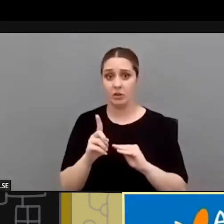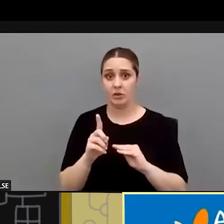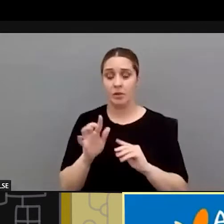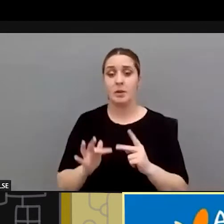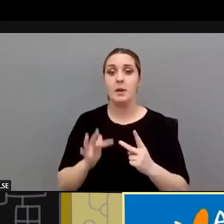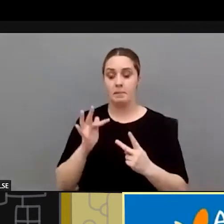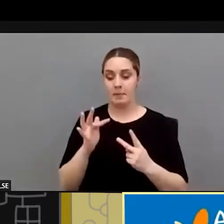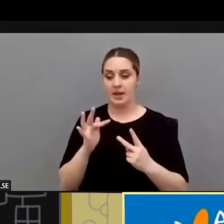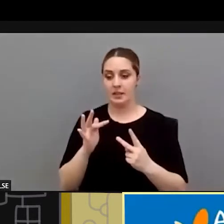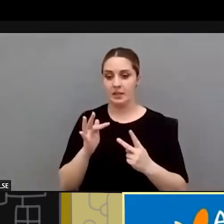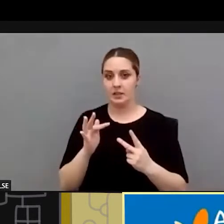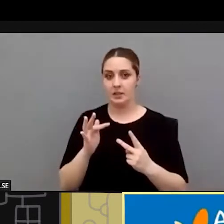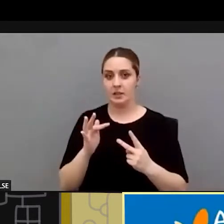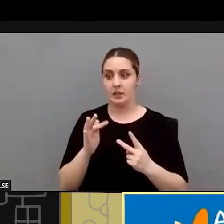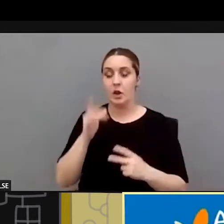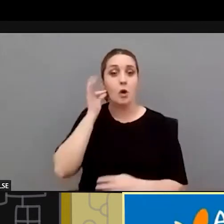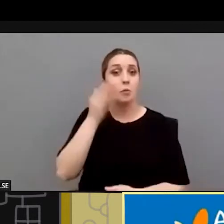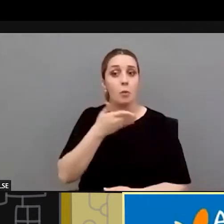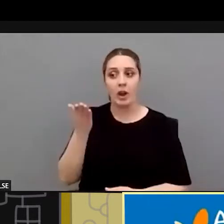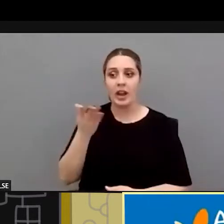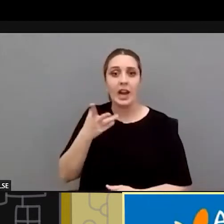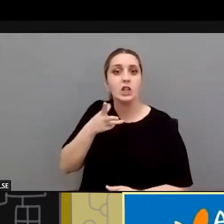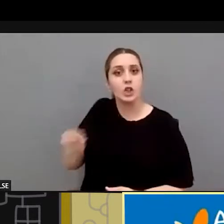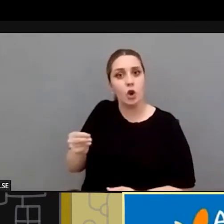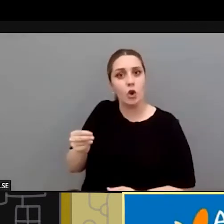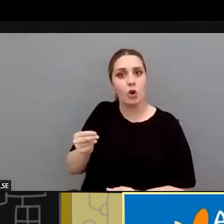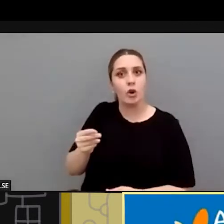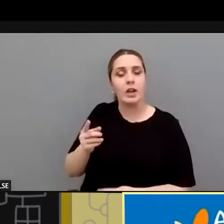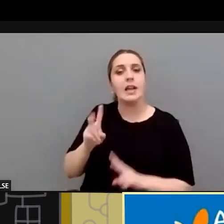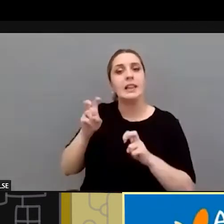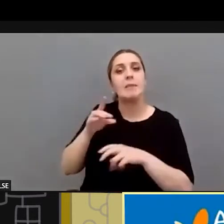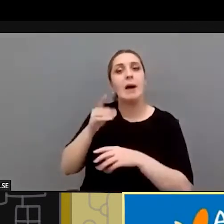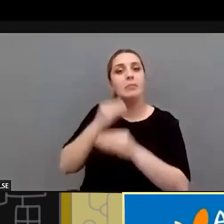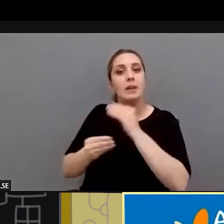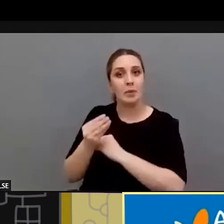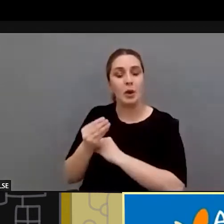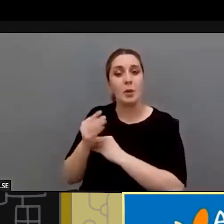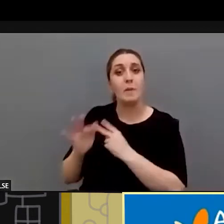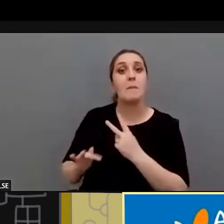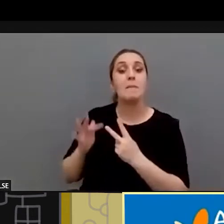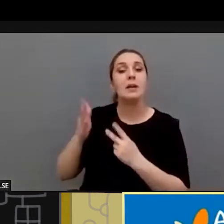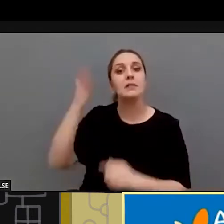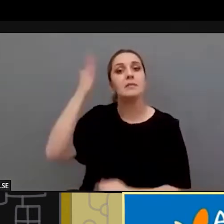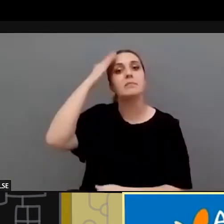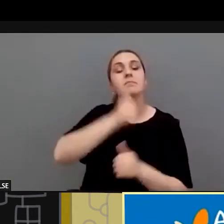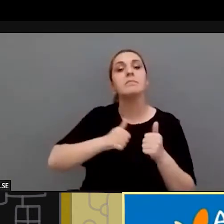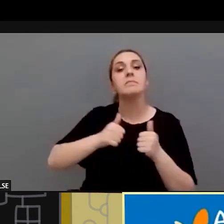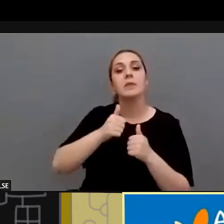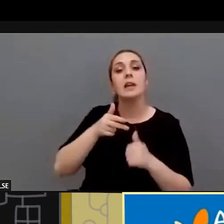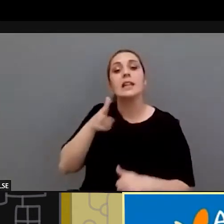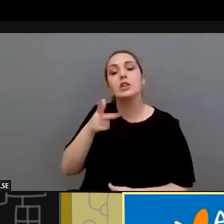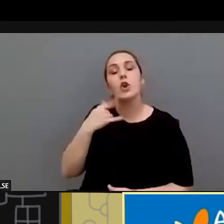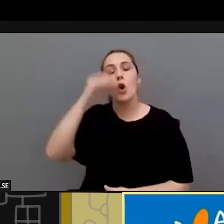es que prive a estas mujeres el ejercicio reproductivo sino que priva del ejercicio o del